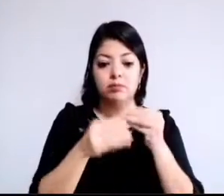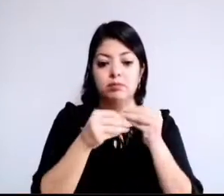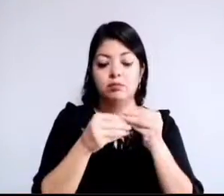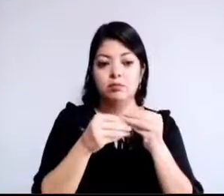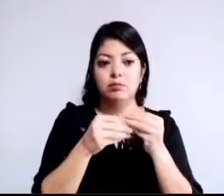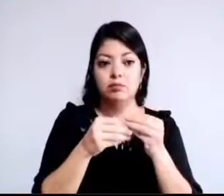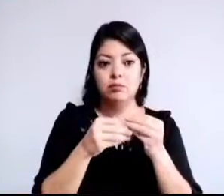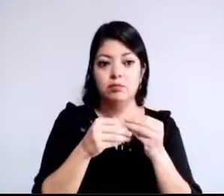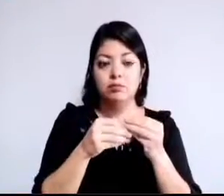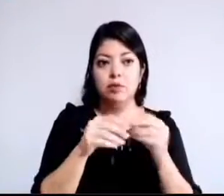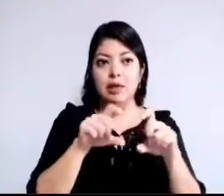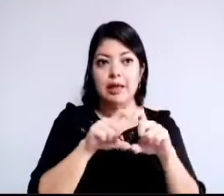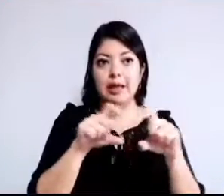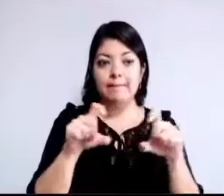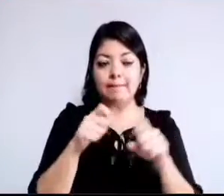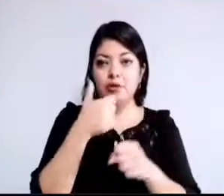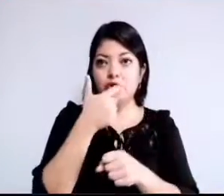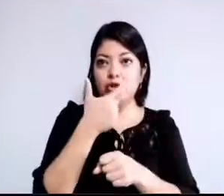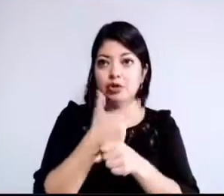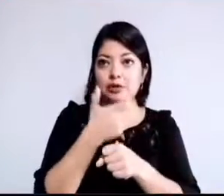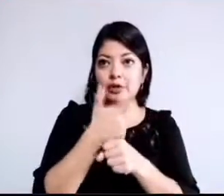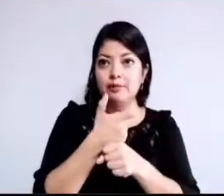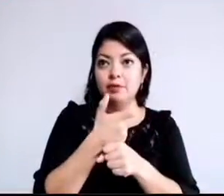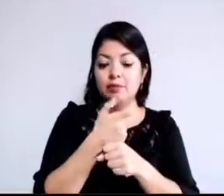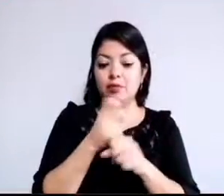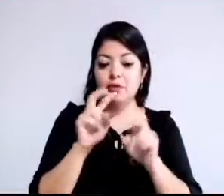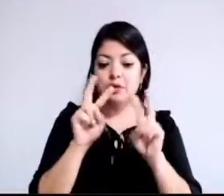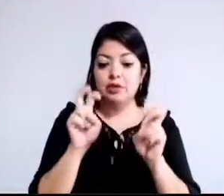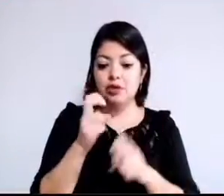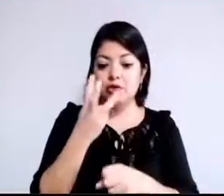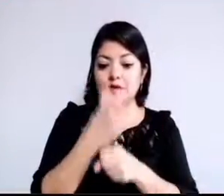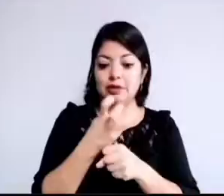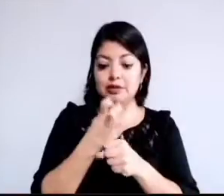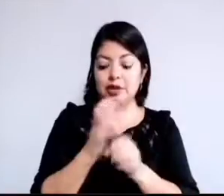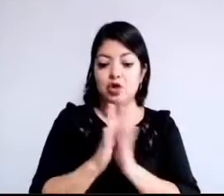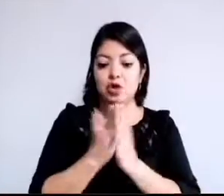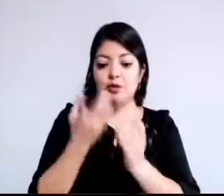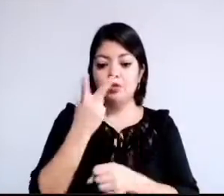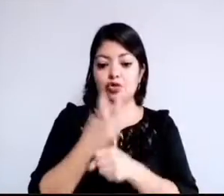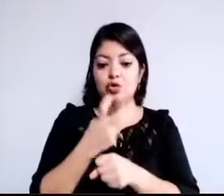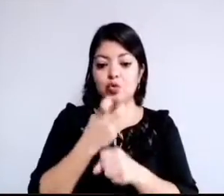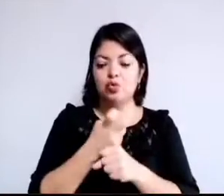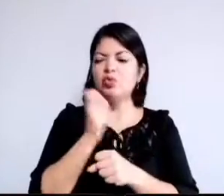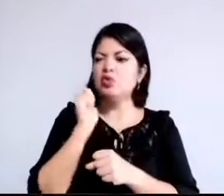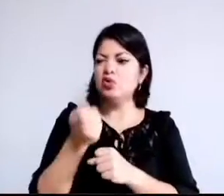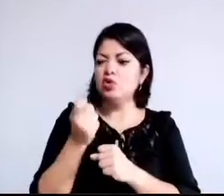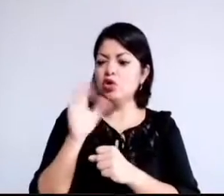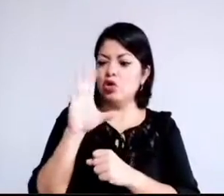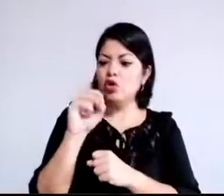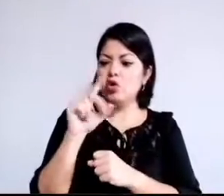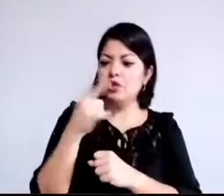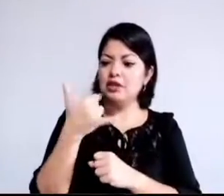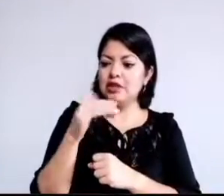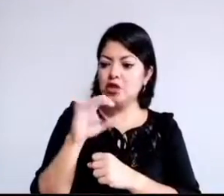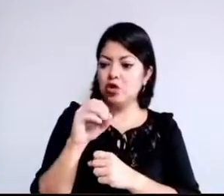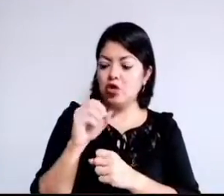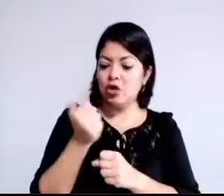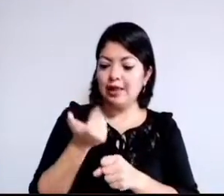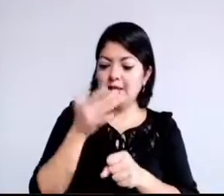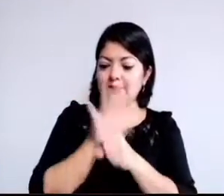séptimo al título tercero del libro segundo del Código Administrativo del Estado de México,